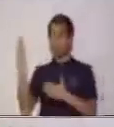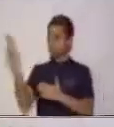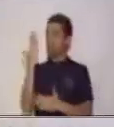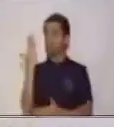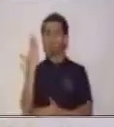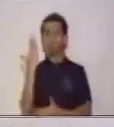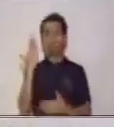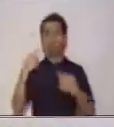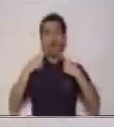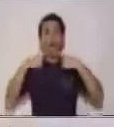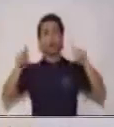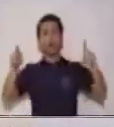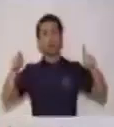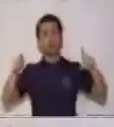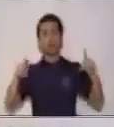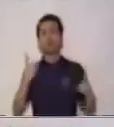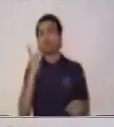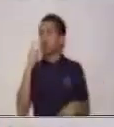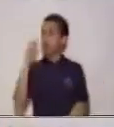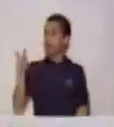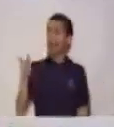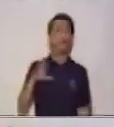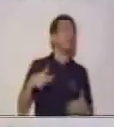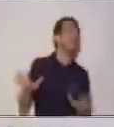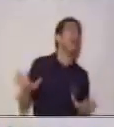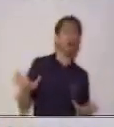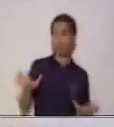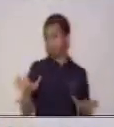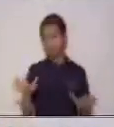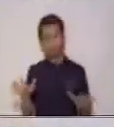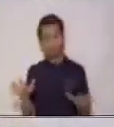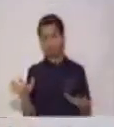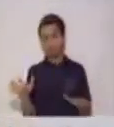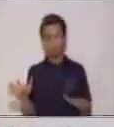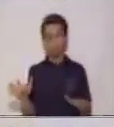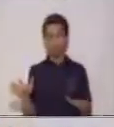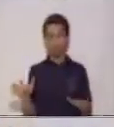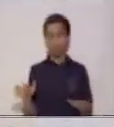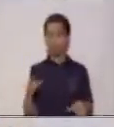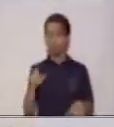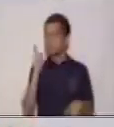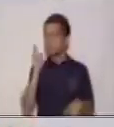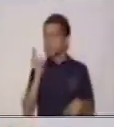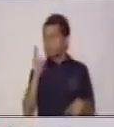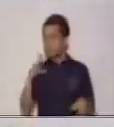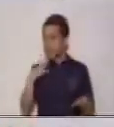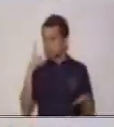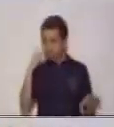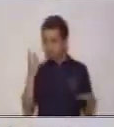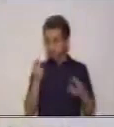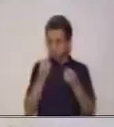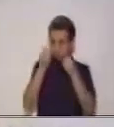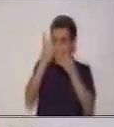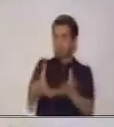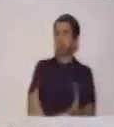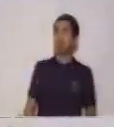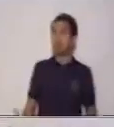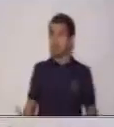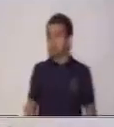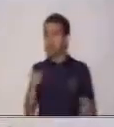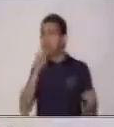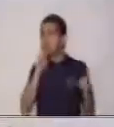Observas que no es solo de ver la publicidad y ya, no. Esto lleva un fondo. Incluso los